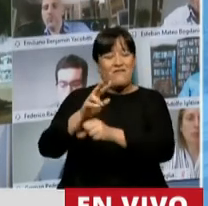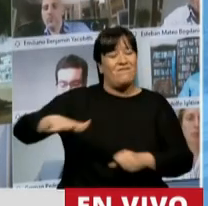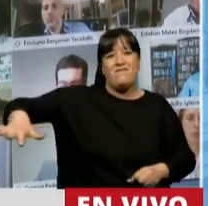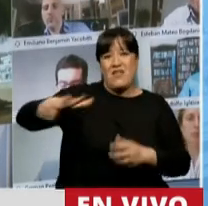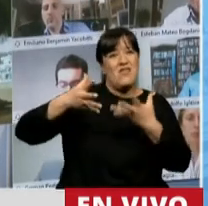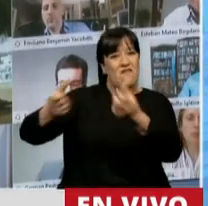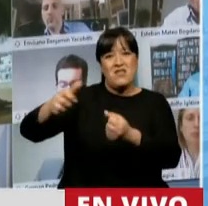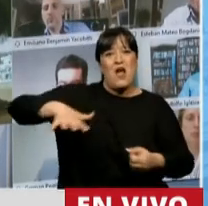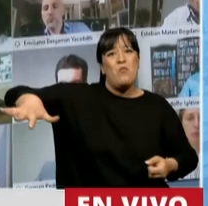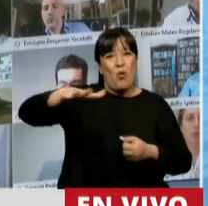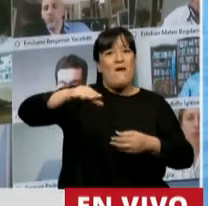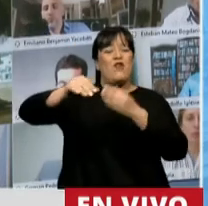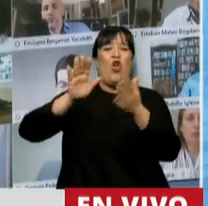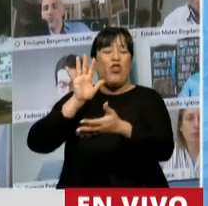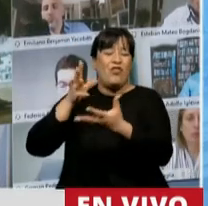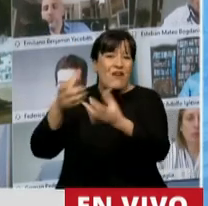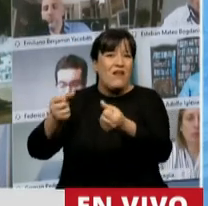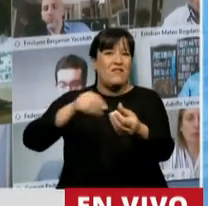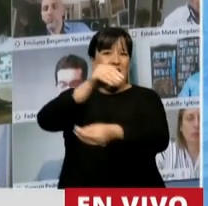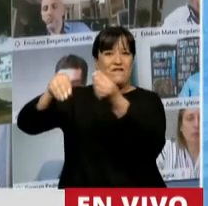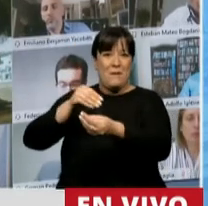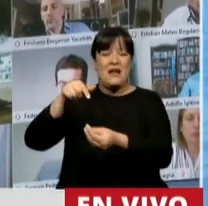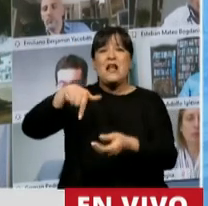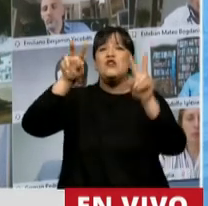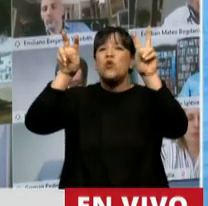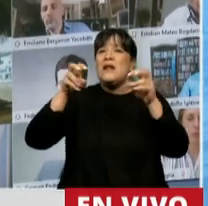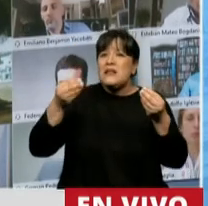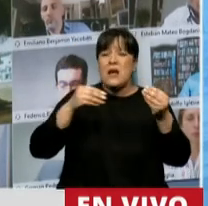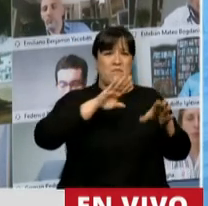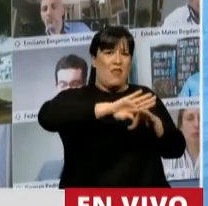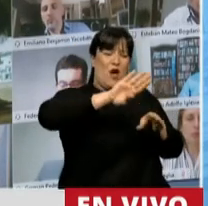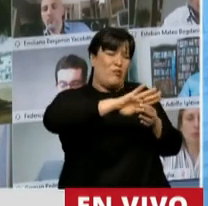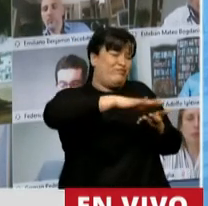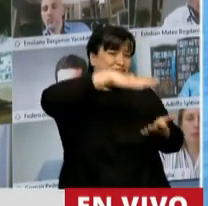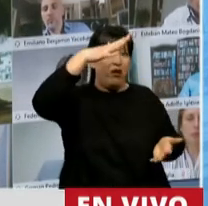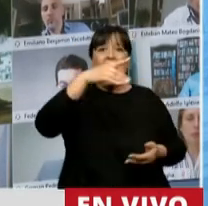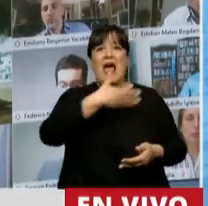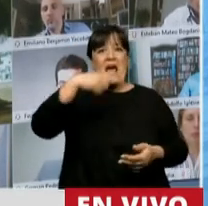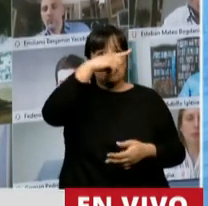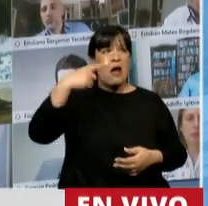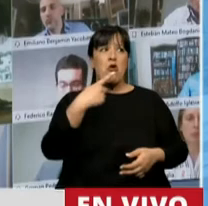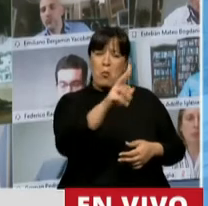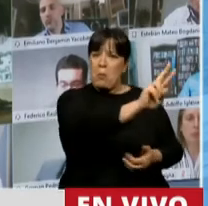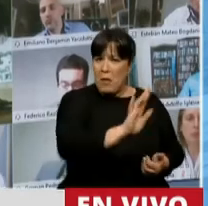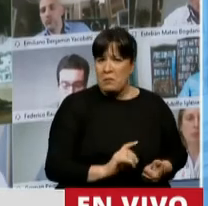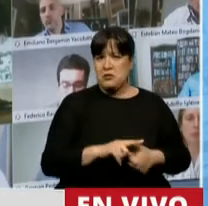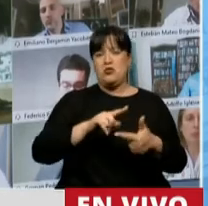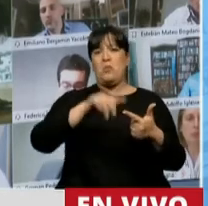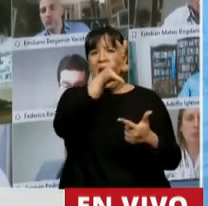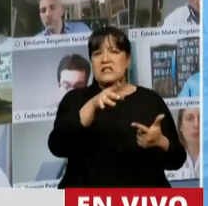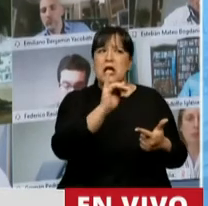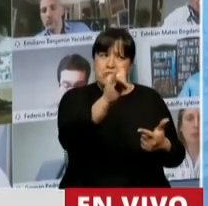y la familia a este tema del sobreendeudamiento. El Estado Nacional lo permite. El ANSES lo permite.